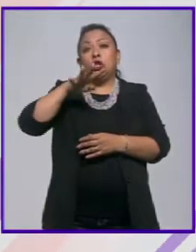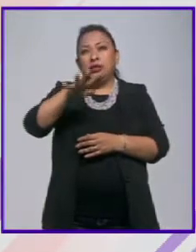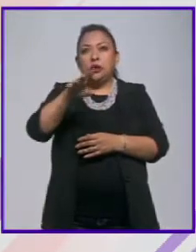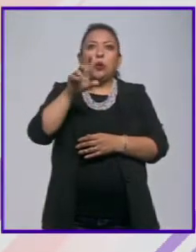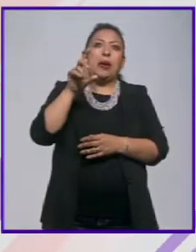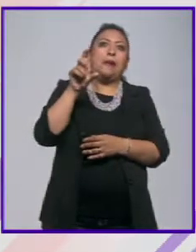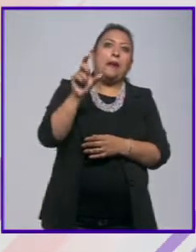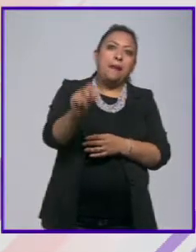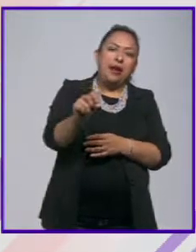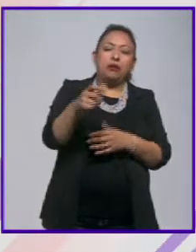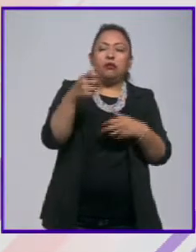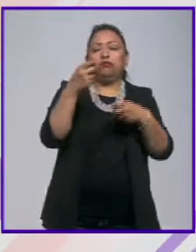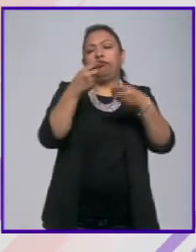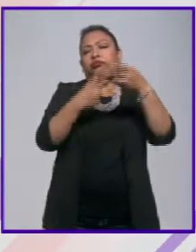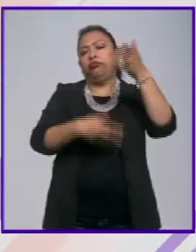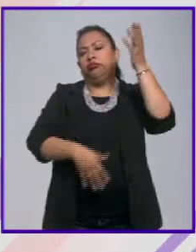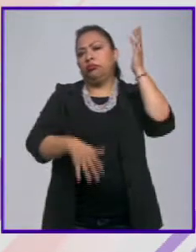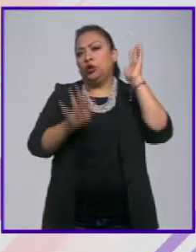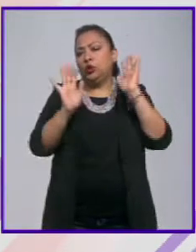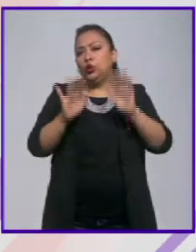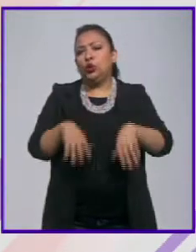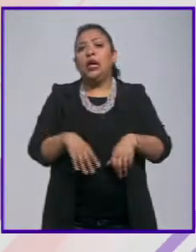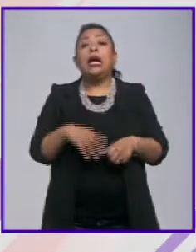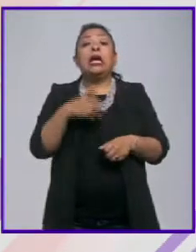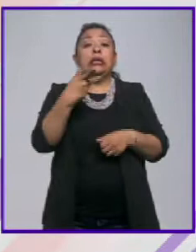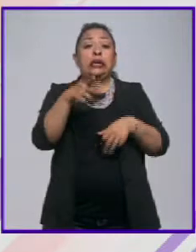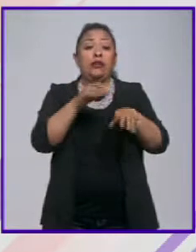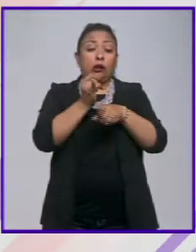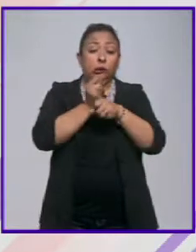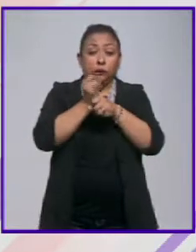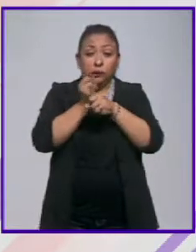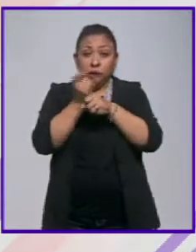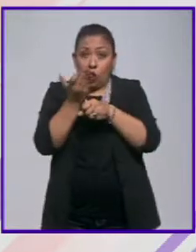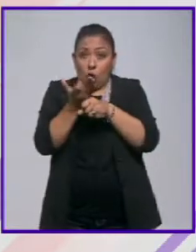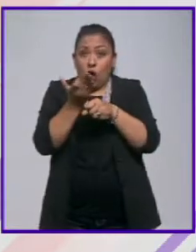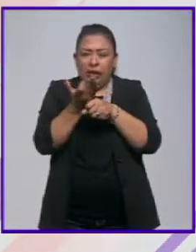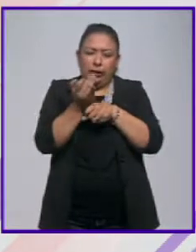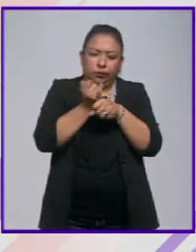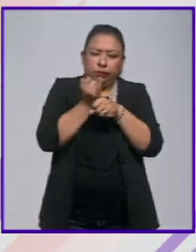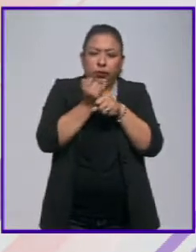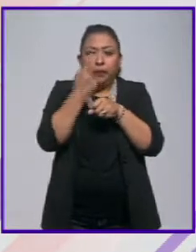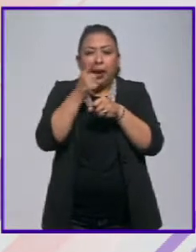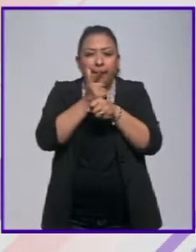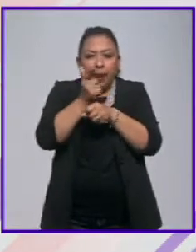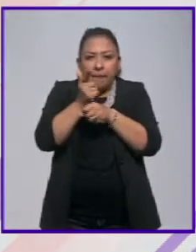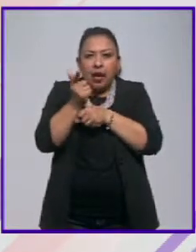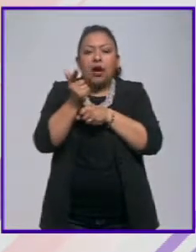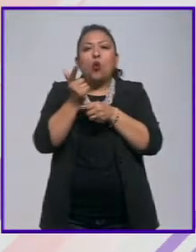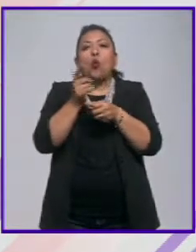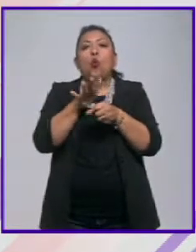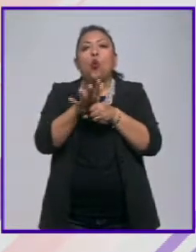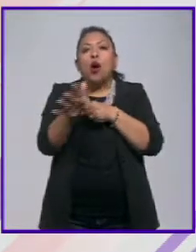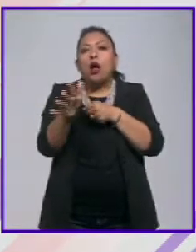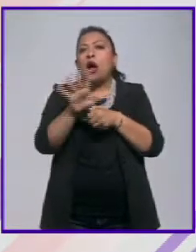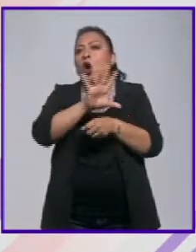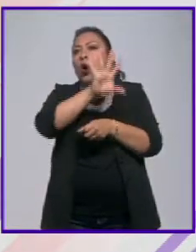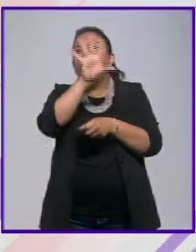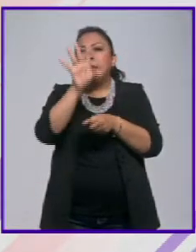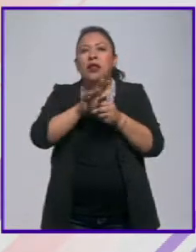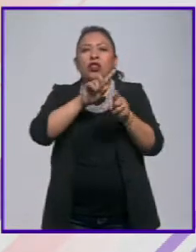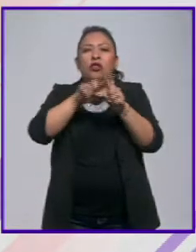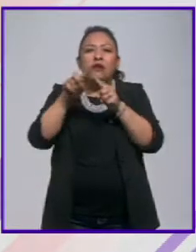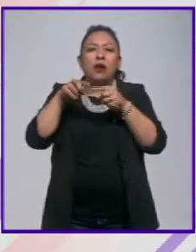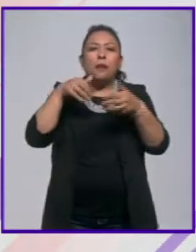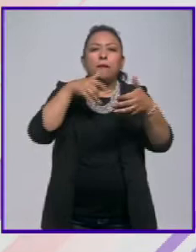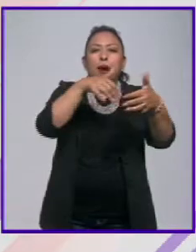del XX, en fin, y este trabajo de investigación que estamos haciendo para identificar de todos los archivos